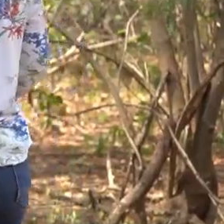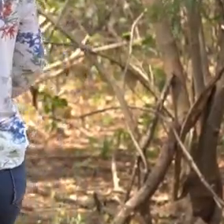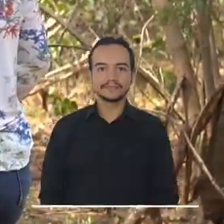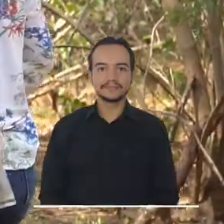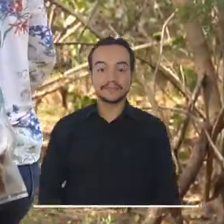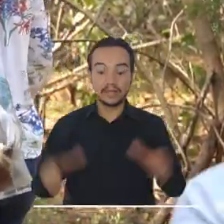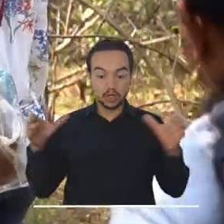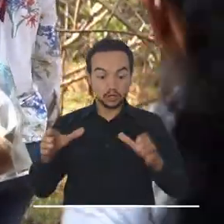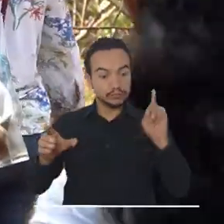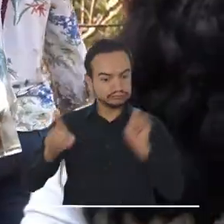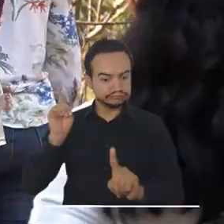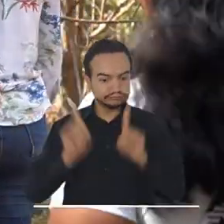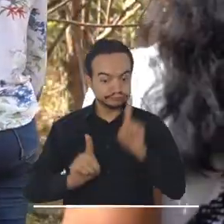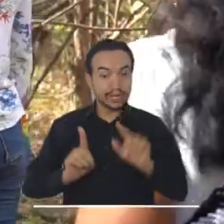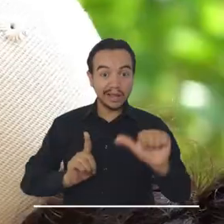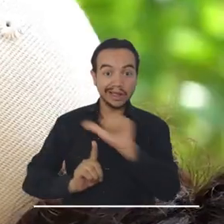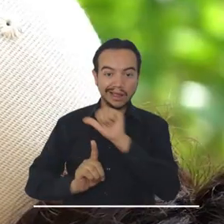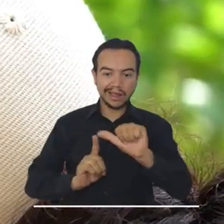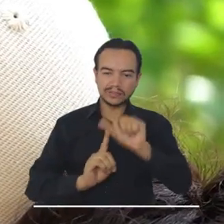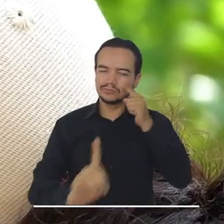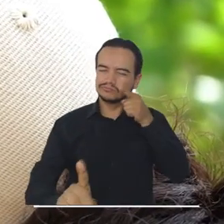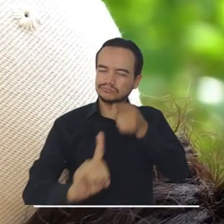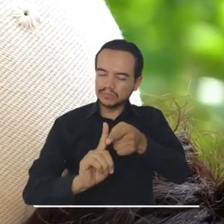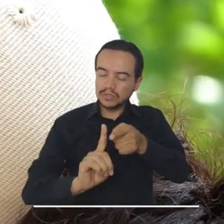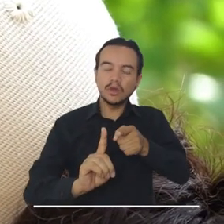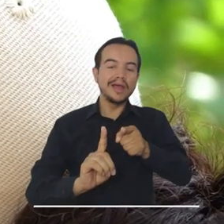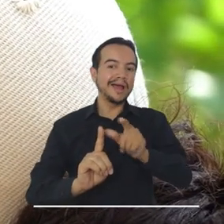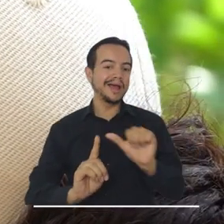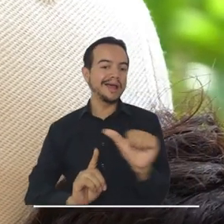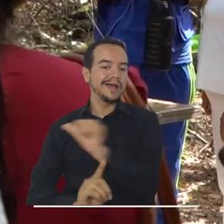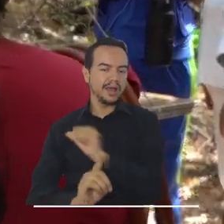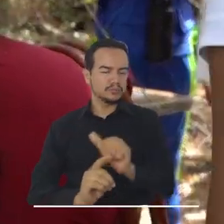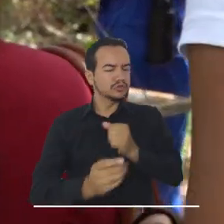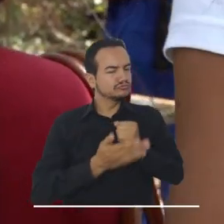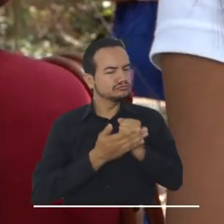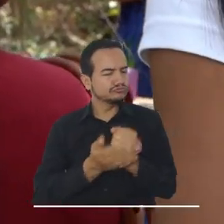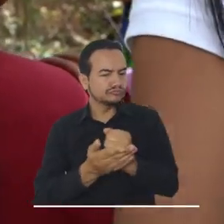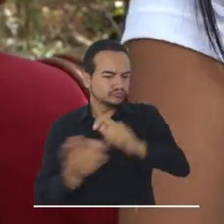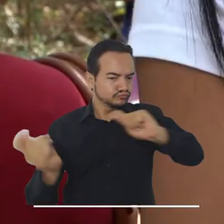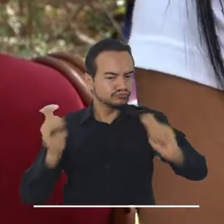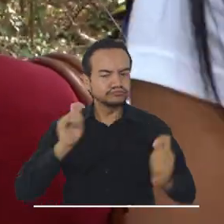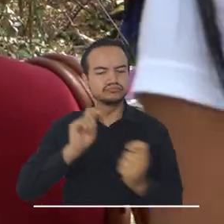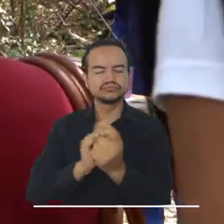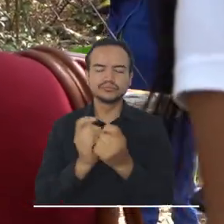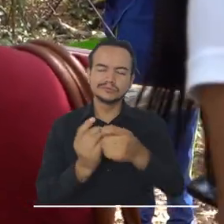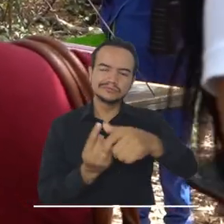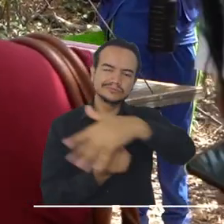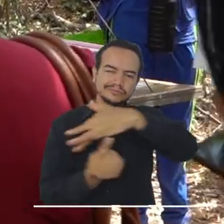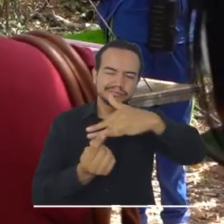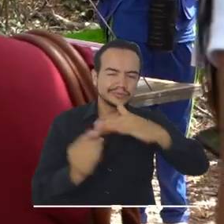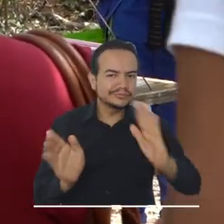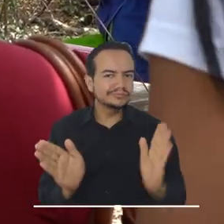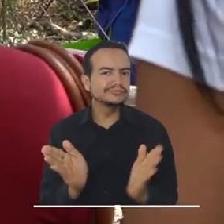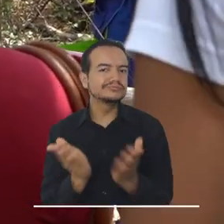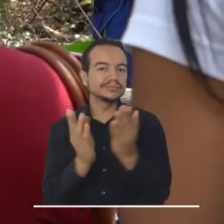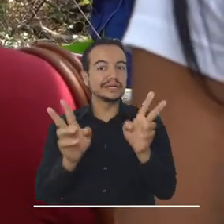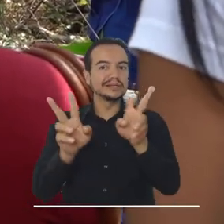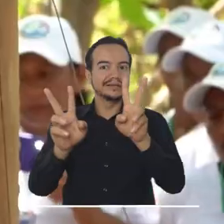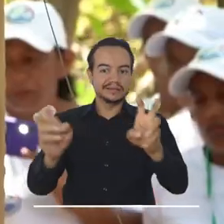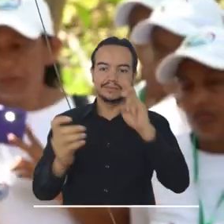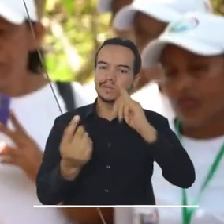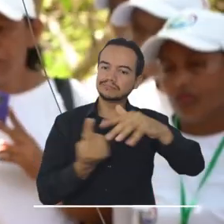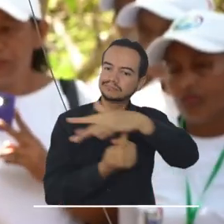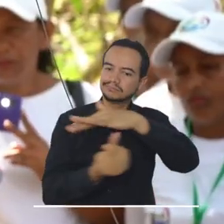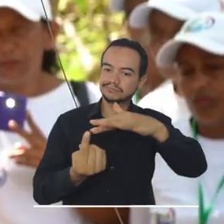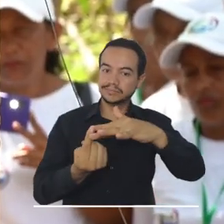En la actividad que busca resaltar el rol femenino como agente transformador que genera cambios positivos en ámbitos como el del medio ambiente,